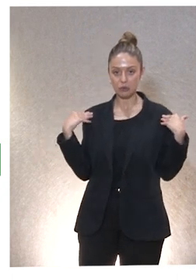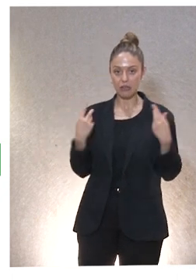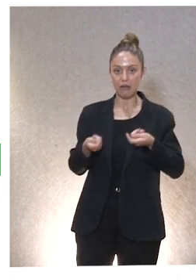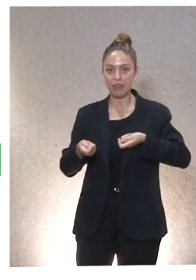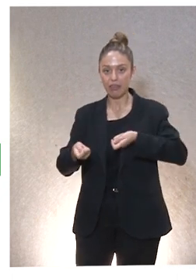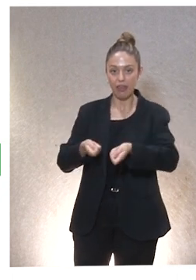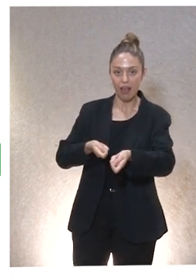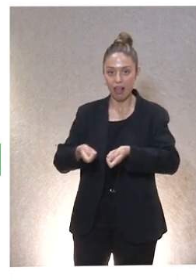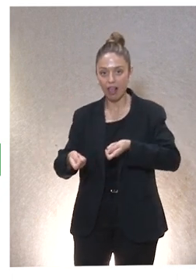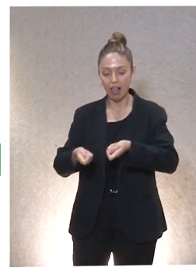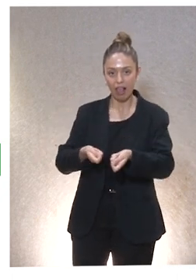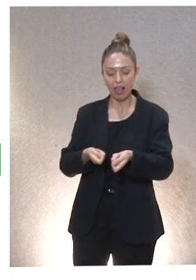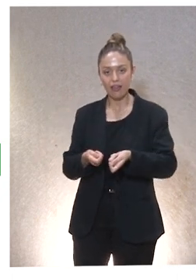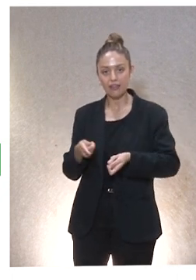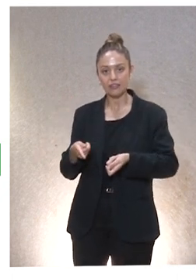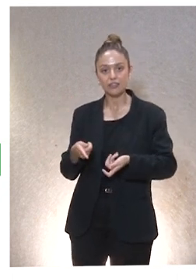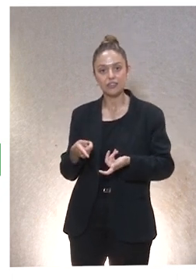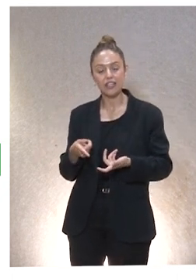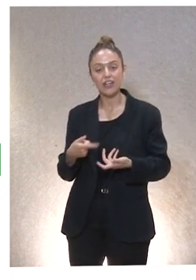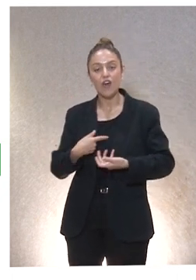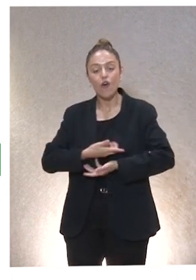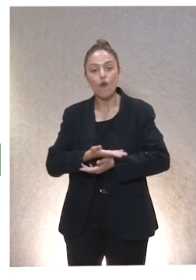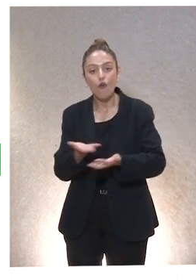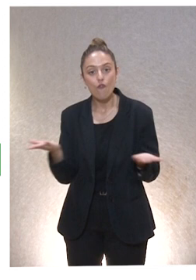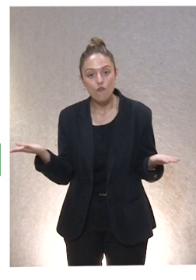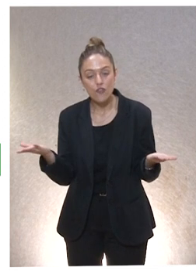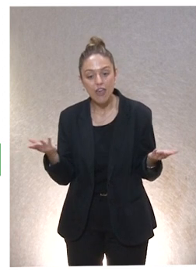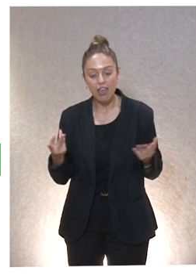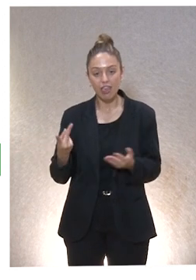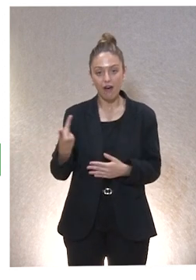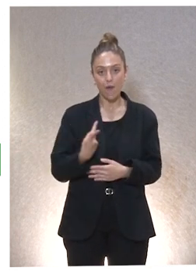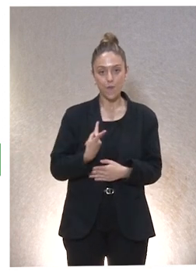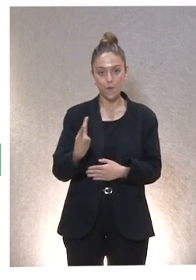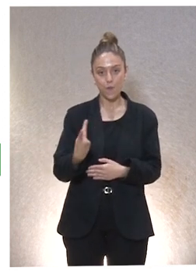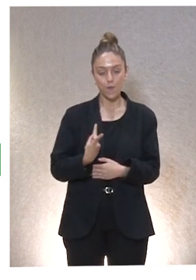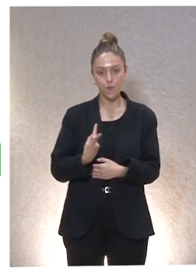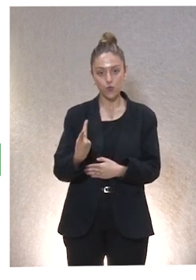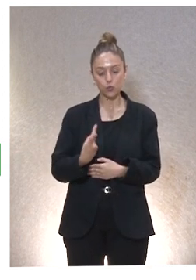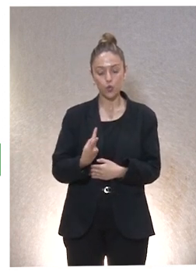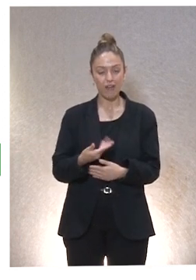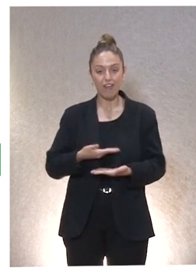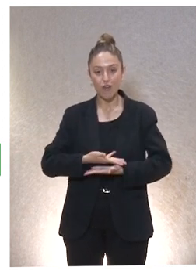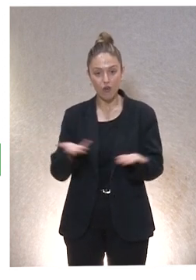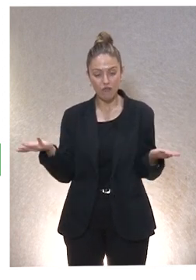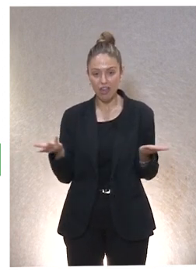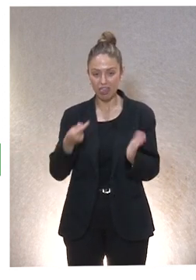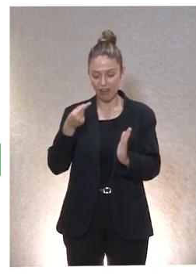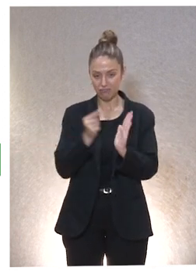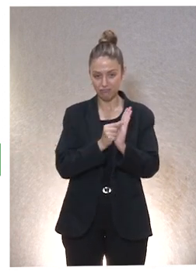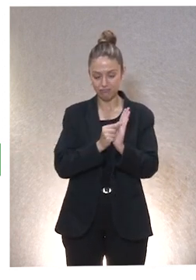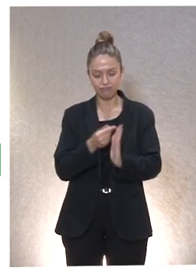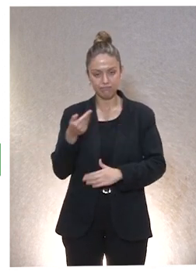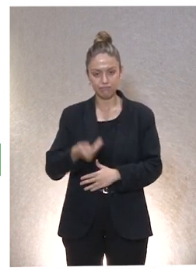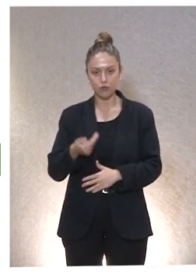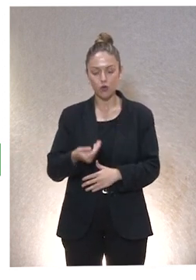lo voy machacando. En la confianza mutua, otro elemento que ha salido importante, la confianza. El cuidado de verdad